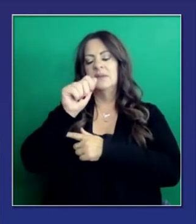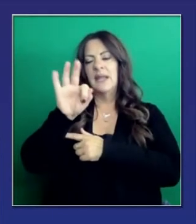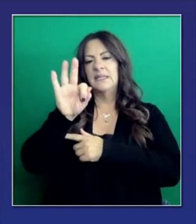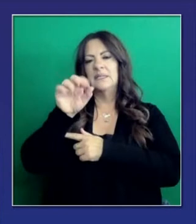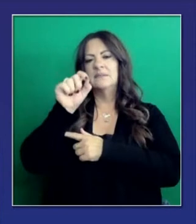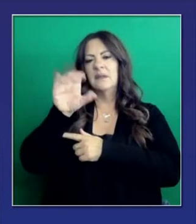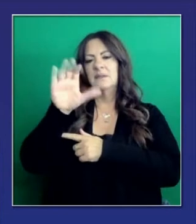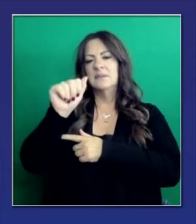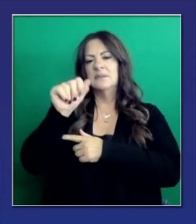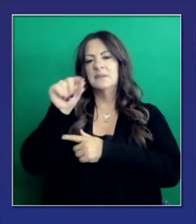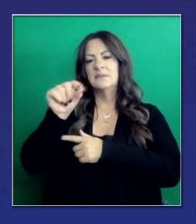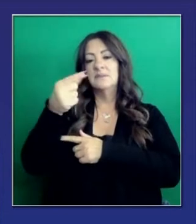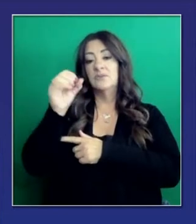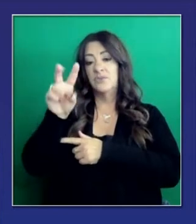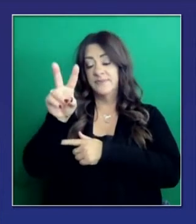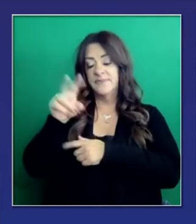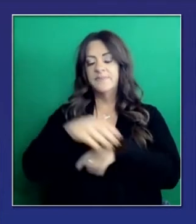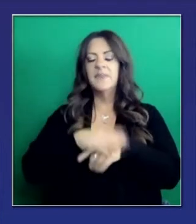en la pantalla.